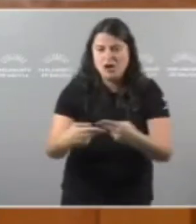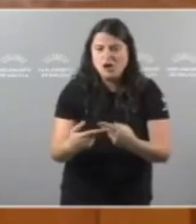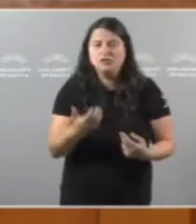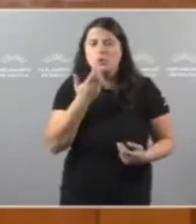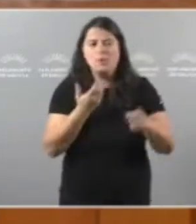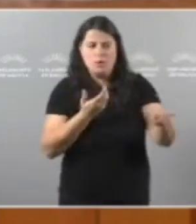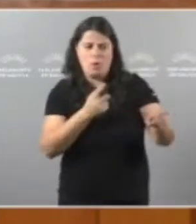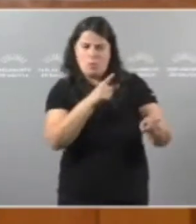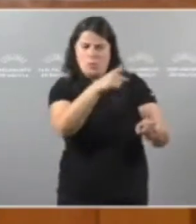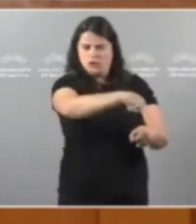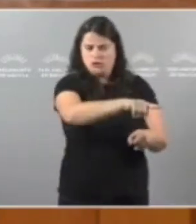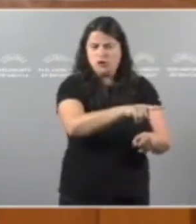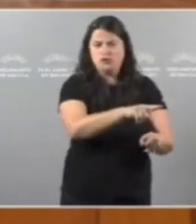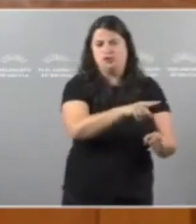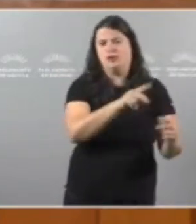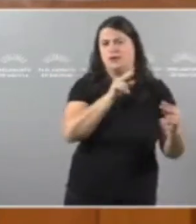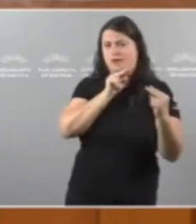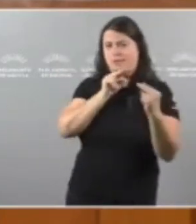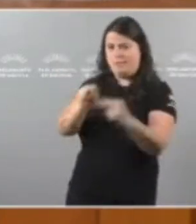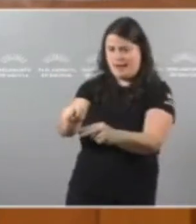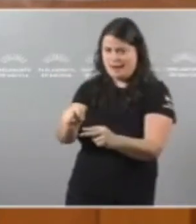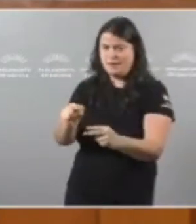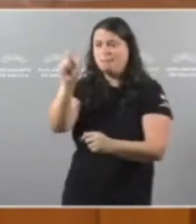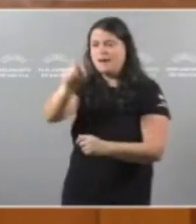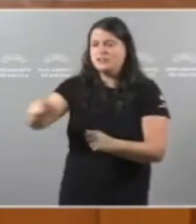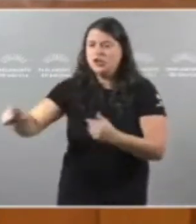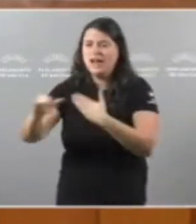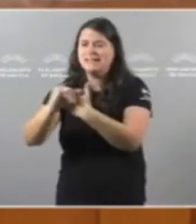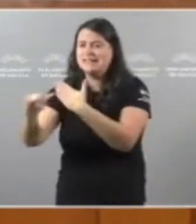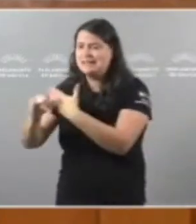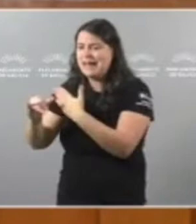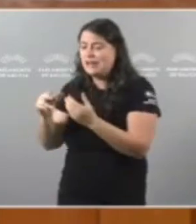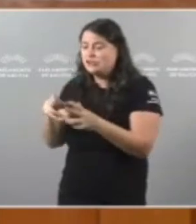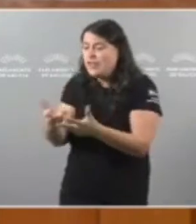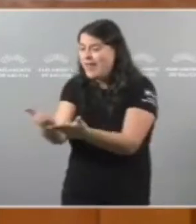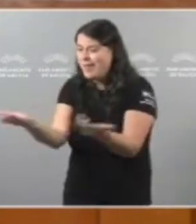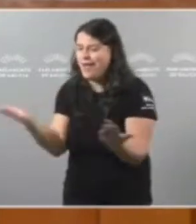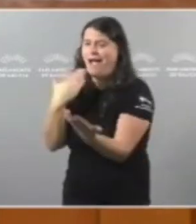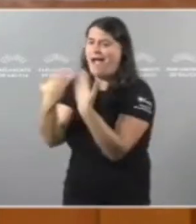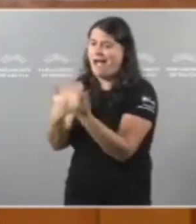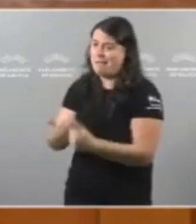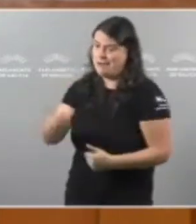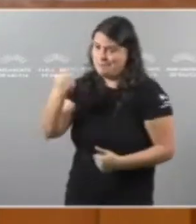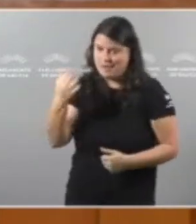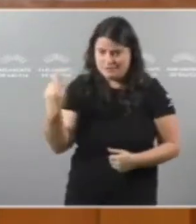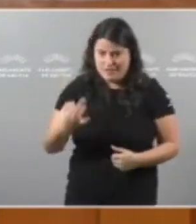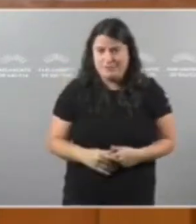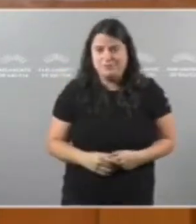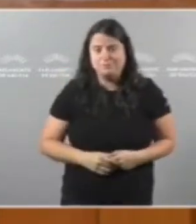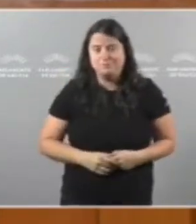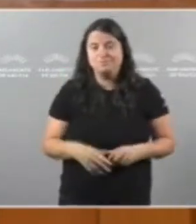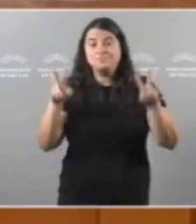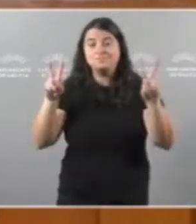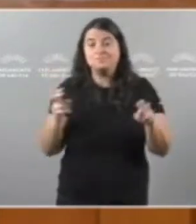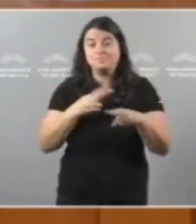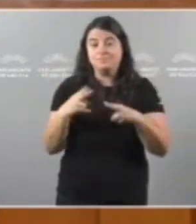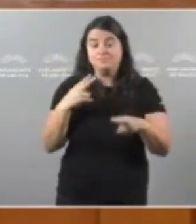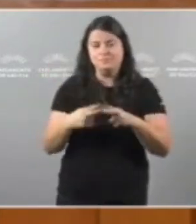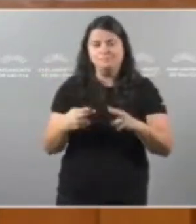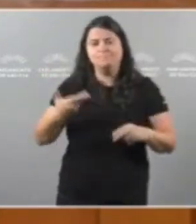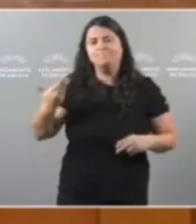de mirar máis os ollos A xente do común En política é moi importante